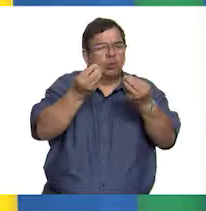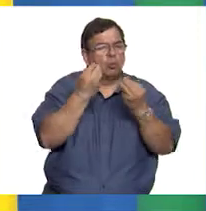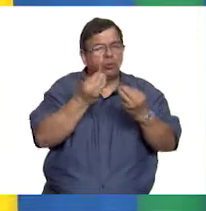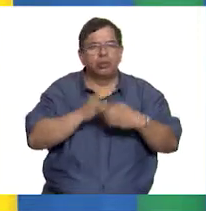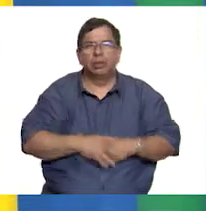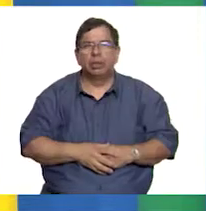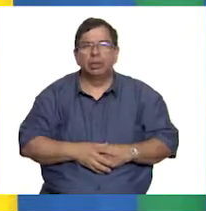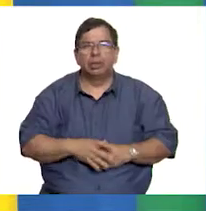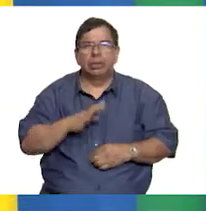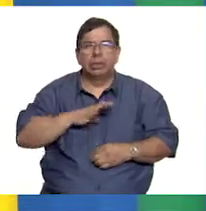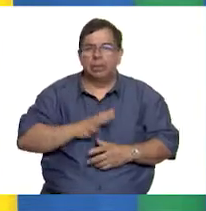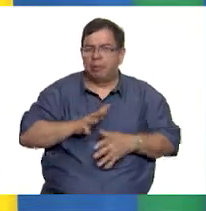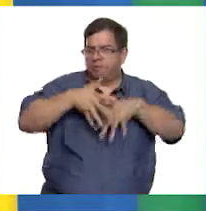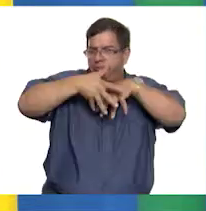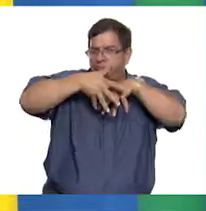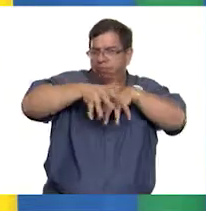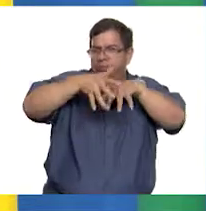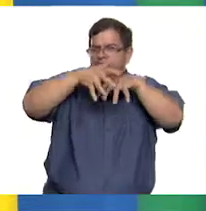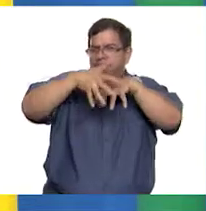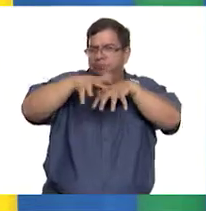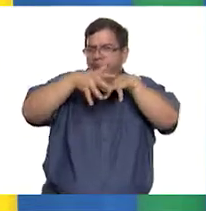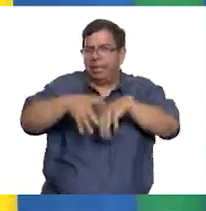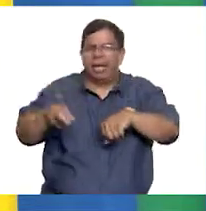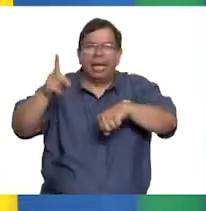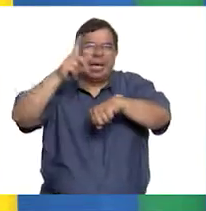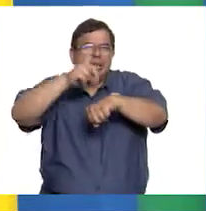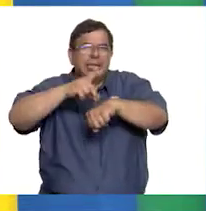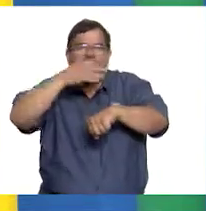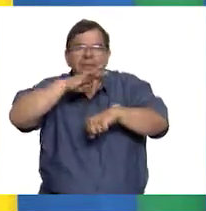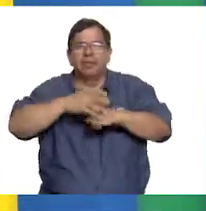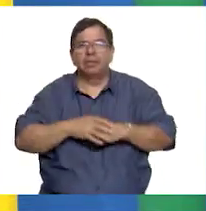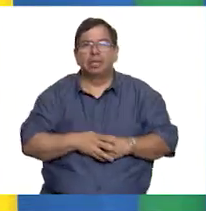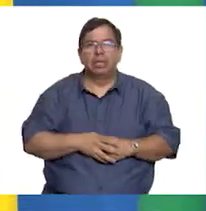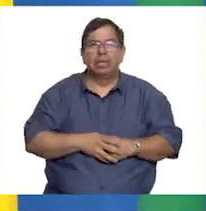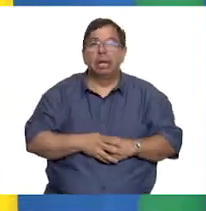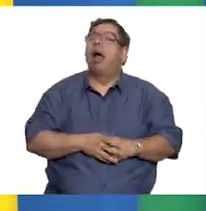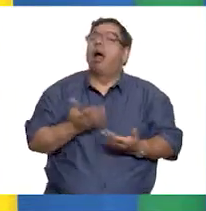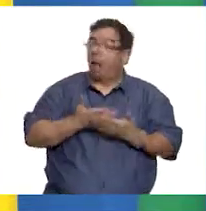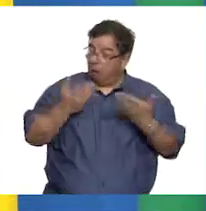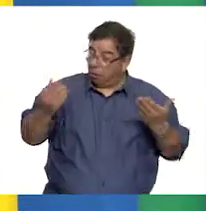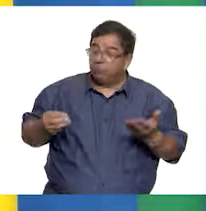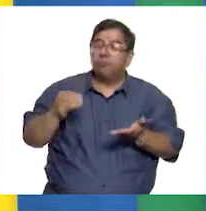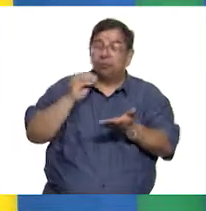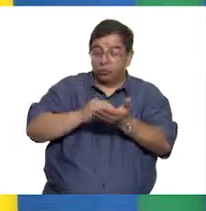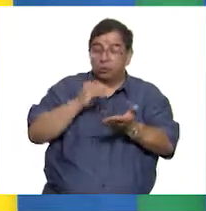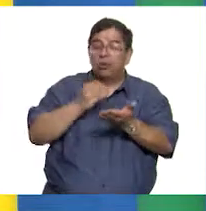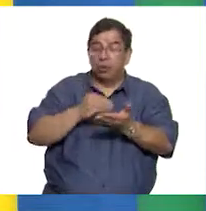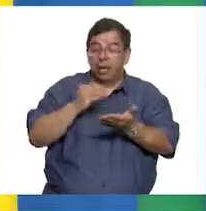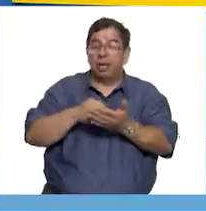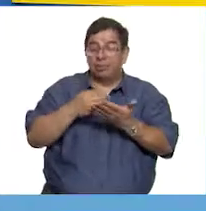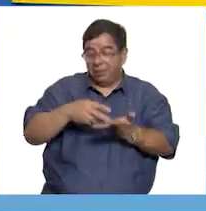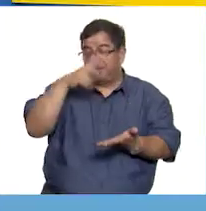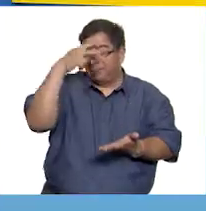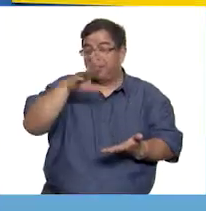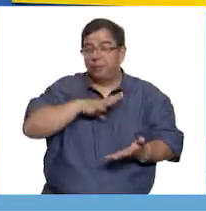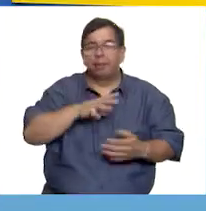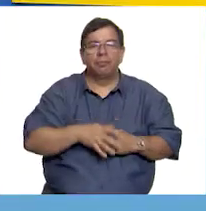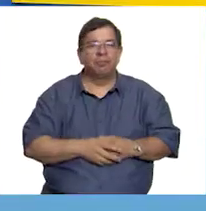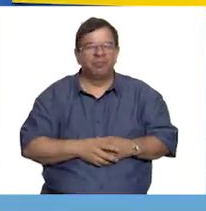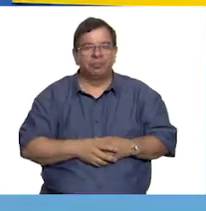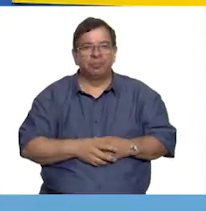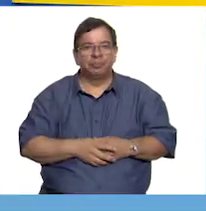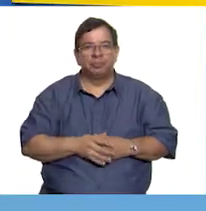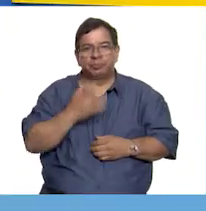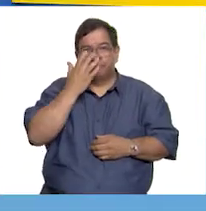estaban las procesiones y los días festivos. Mucho de eso sigue presente en nuestro México. Muy bien,